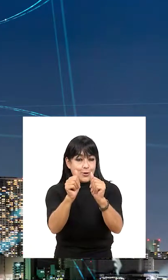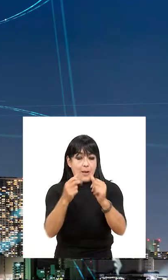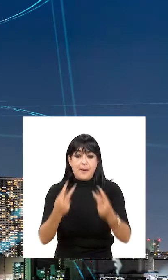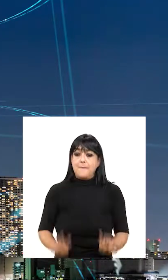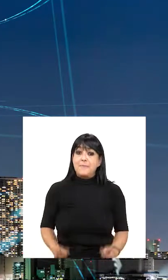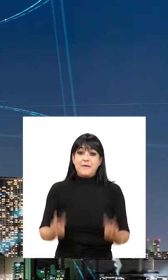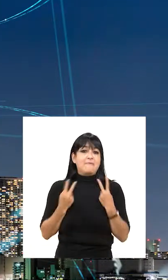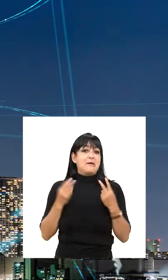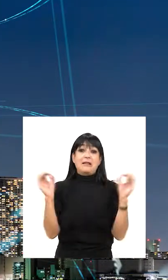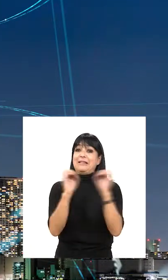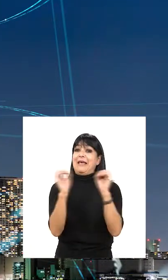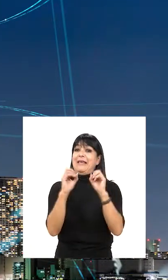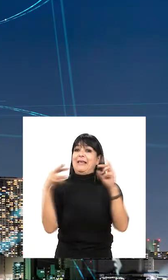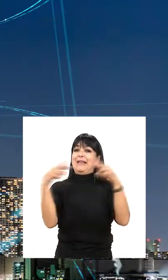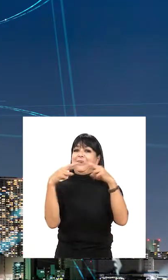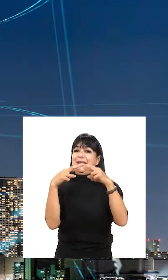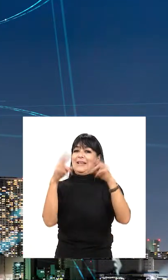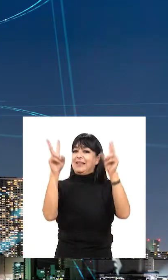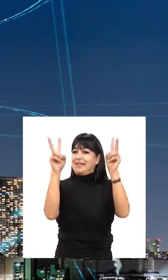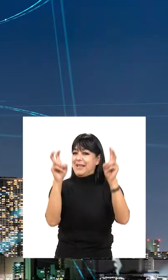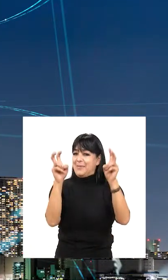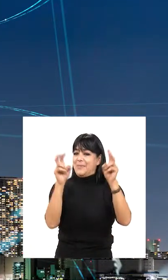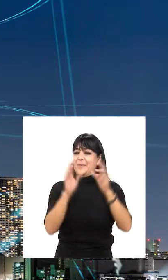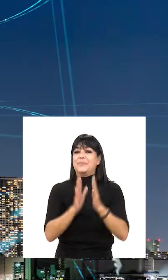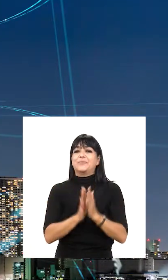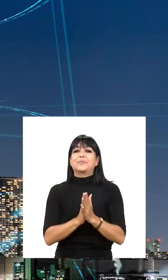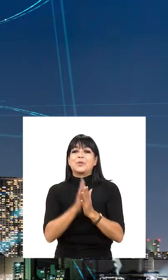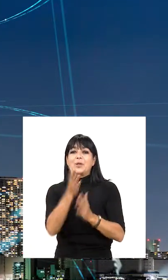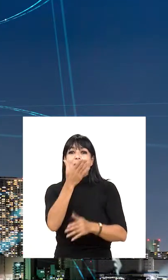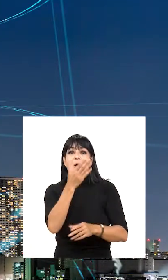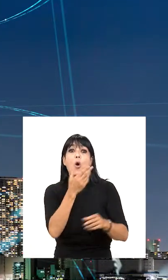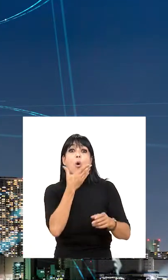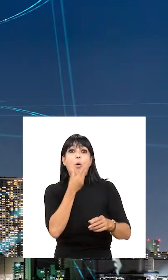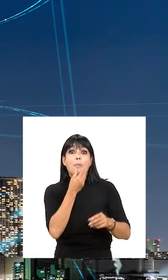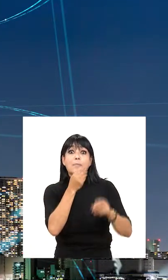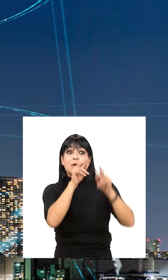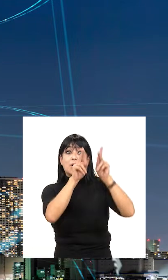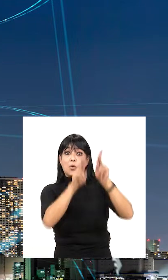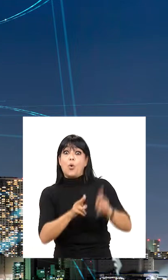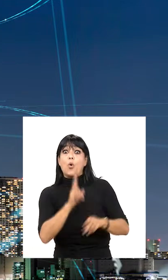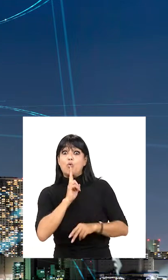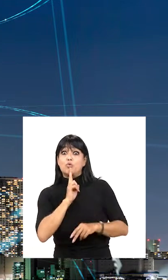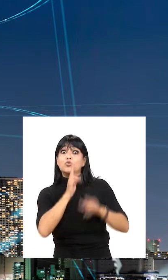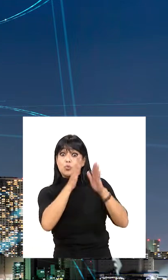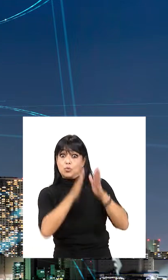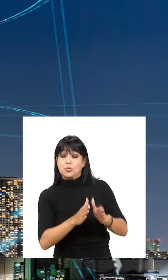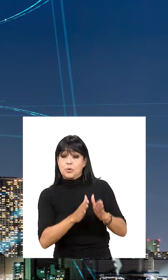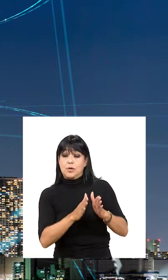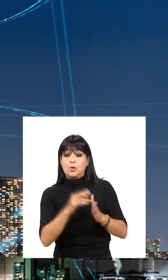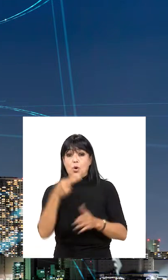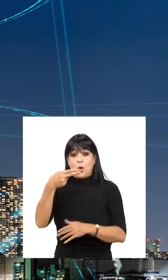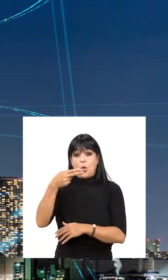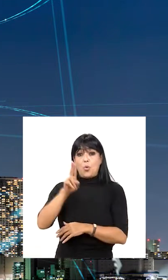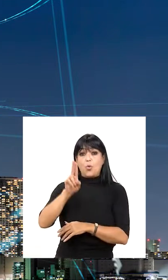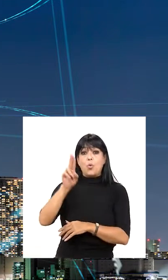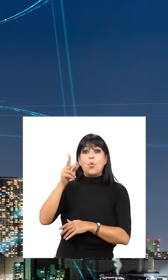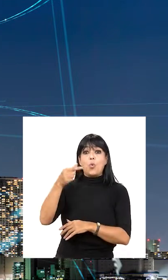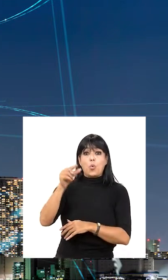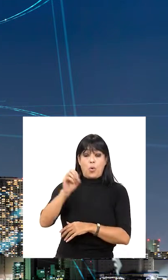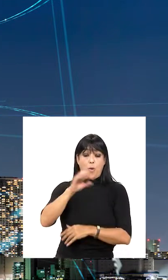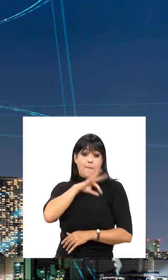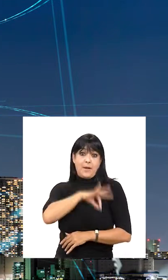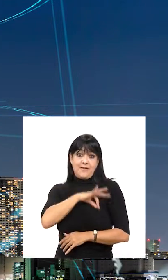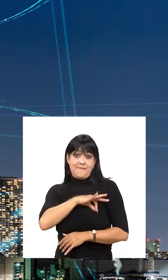que escuchen el artículo VIVIR SIN REDES SOCIALES, que aparece en el blog Tecnópatas del hondureño Hugo